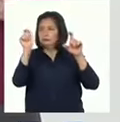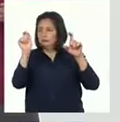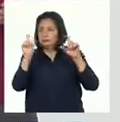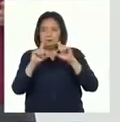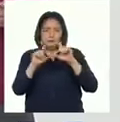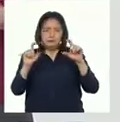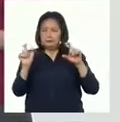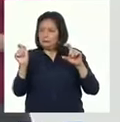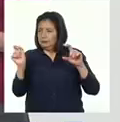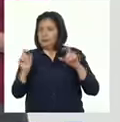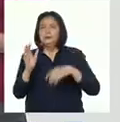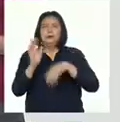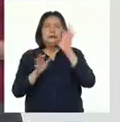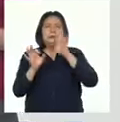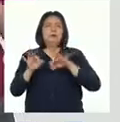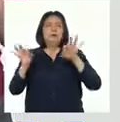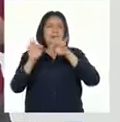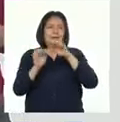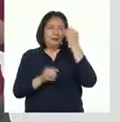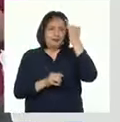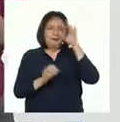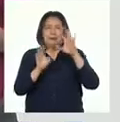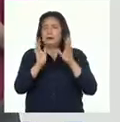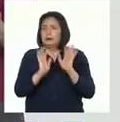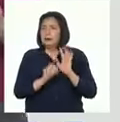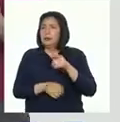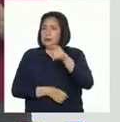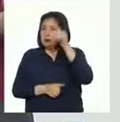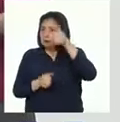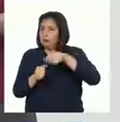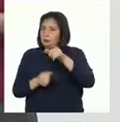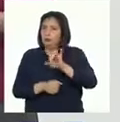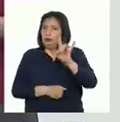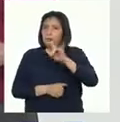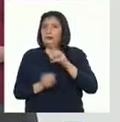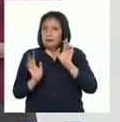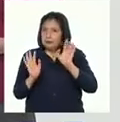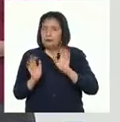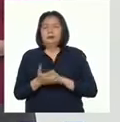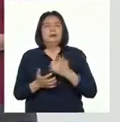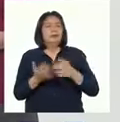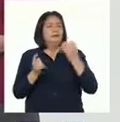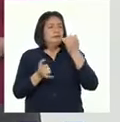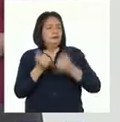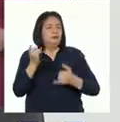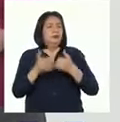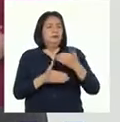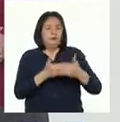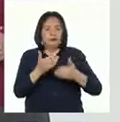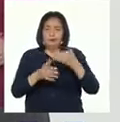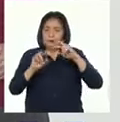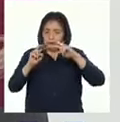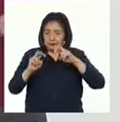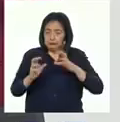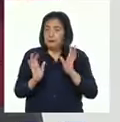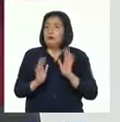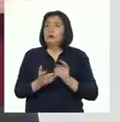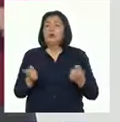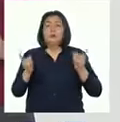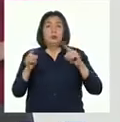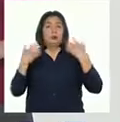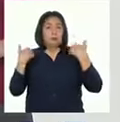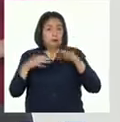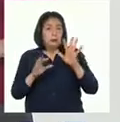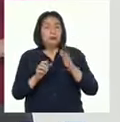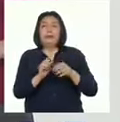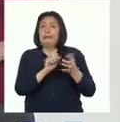texto sobre las ideas más importantes. Recuerden utilizar esta importantísima estrategia en la parte final del proceso de investigación cuando